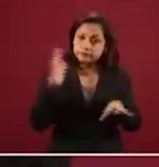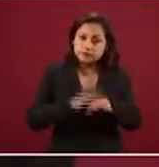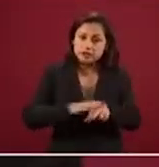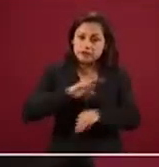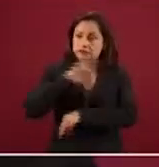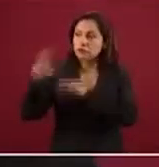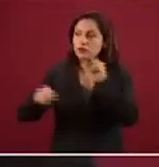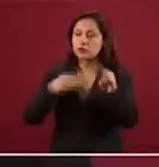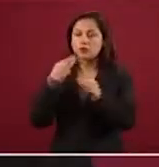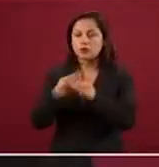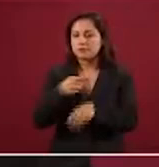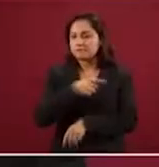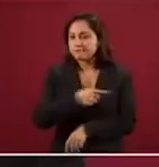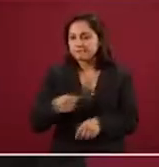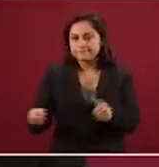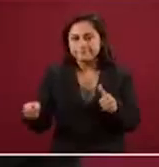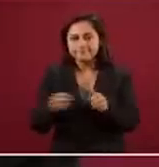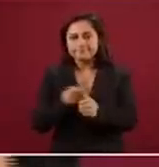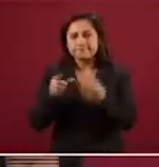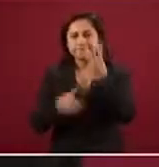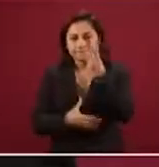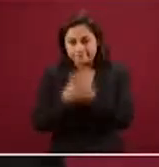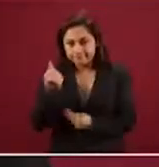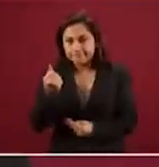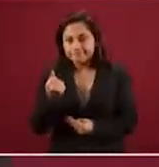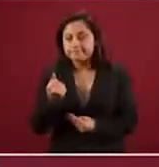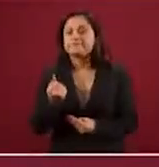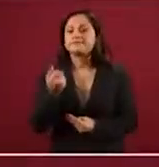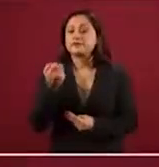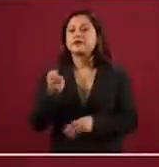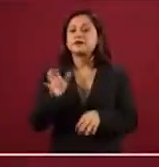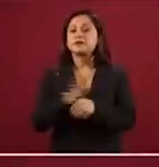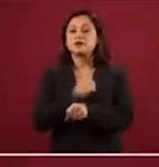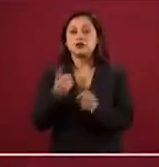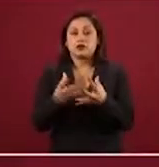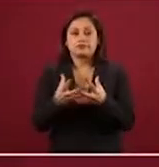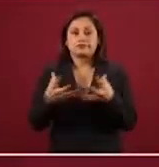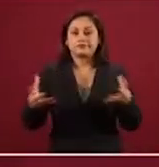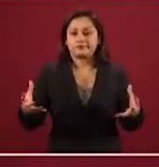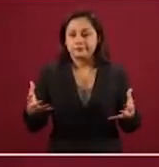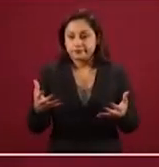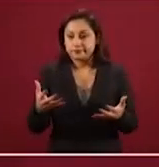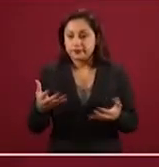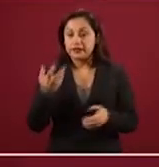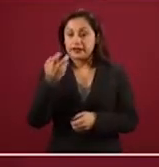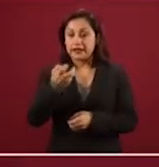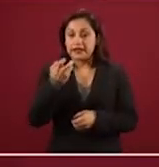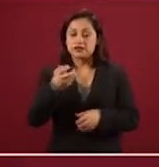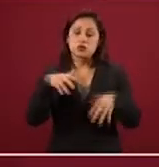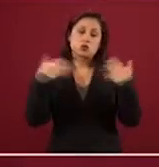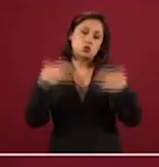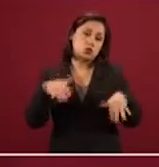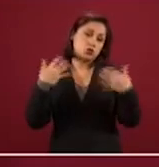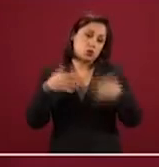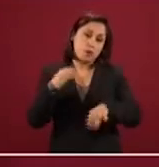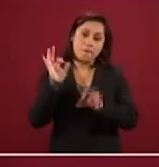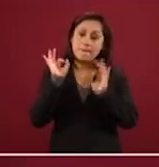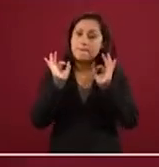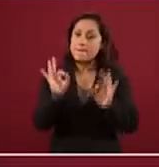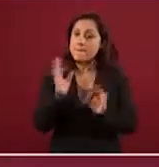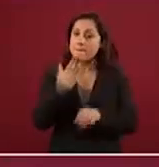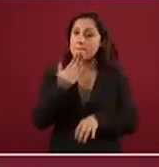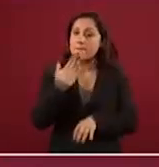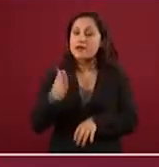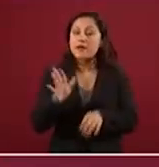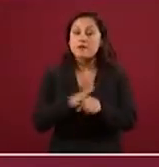así es, por número, por dimensión, por magnitud, y eso es una excelente noticia, porque tendrá un impacto